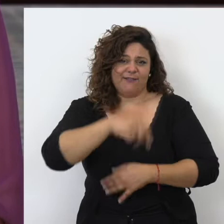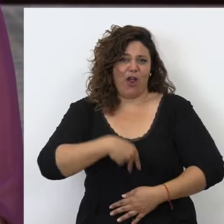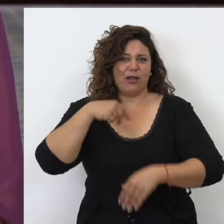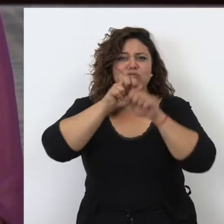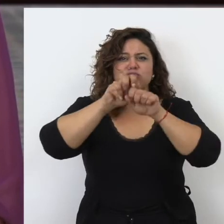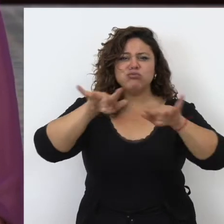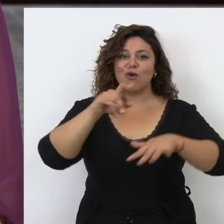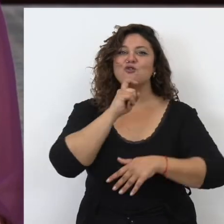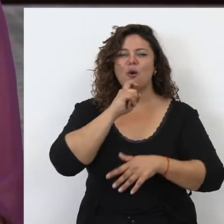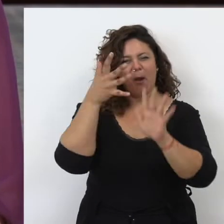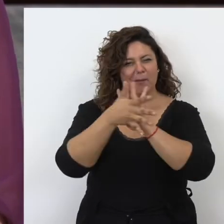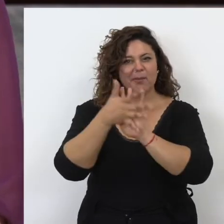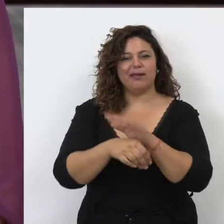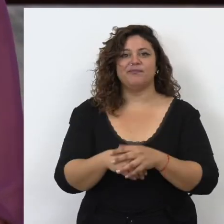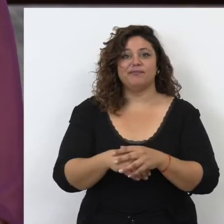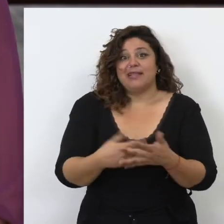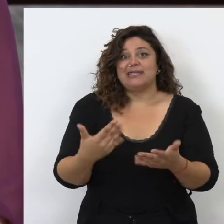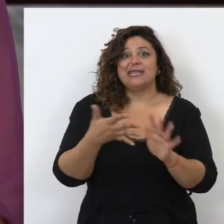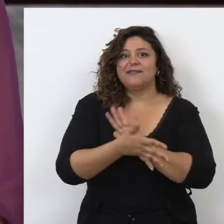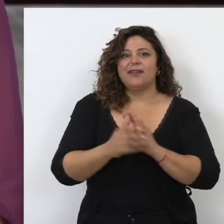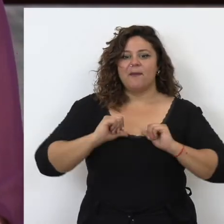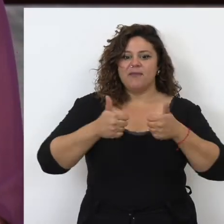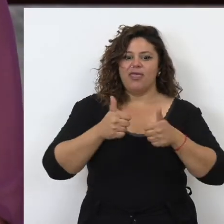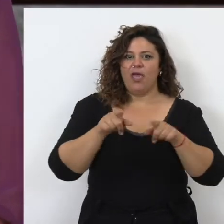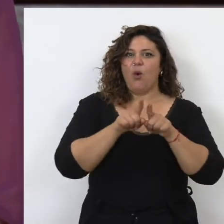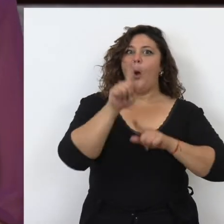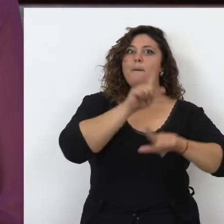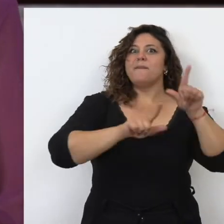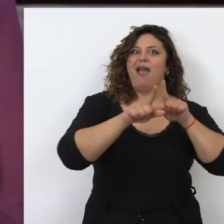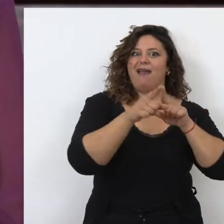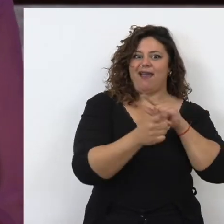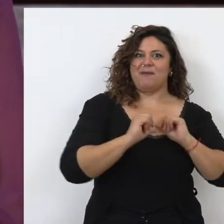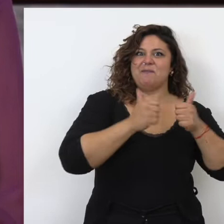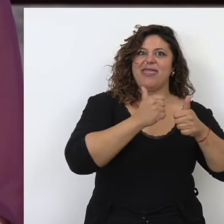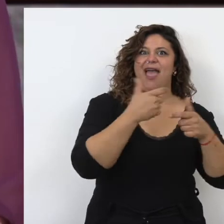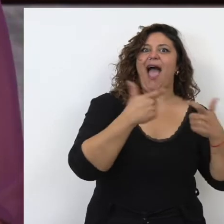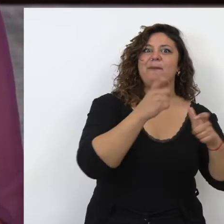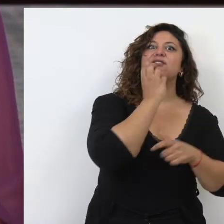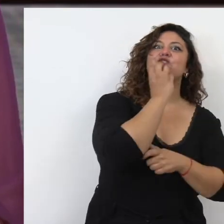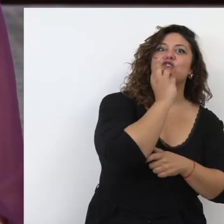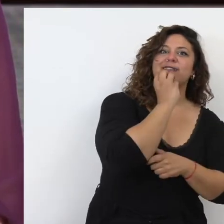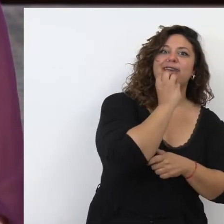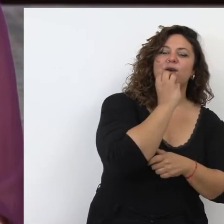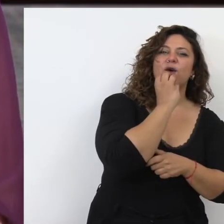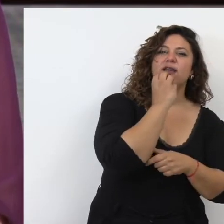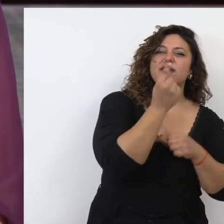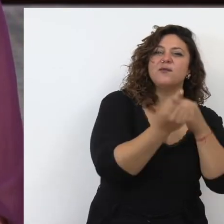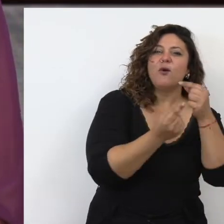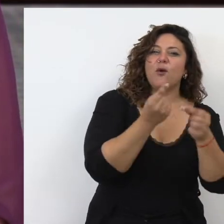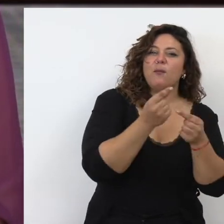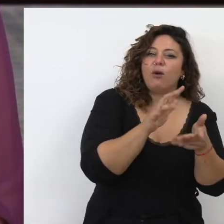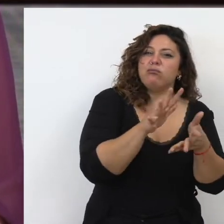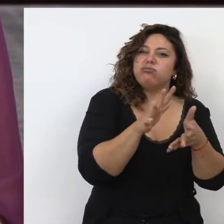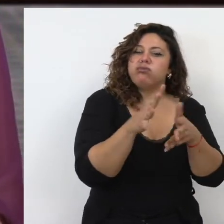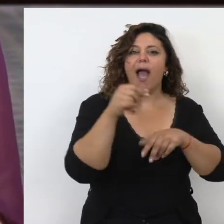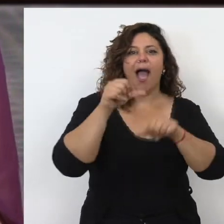científico en general. Es decir, empieza con un viaje que tiene un origen, sobre todo en el mundo griego, pero que va a